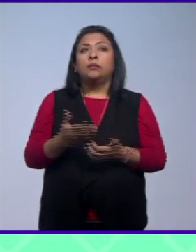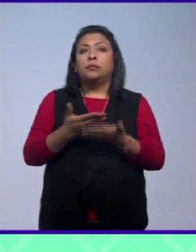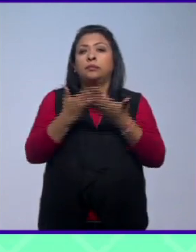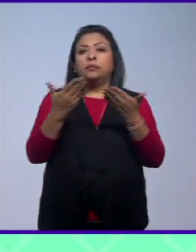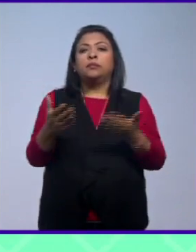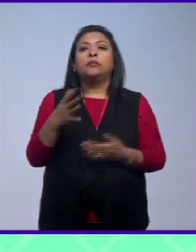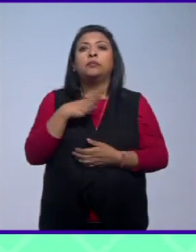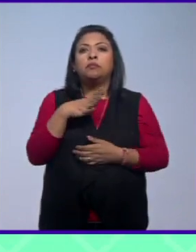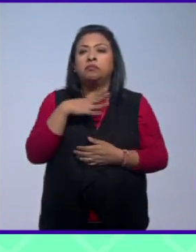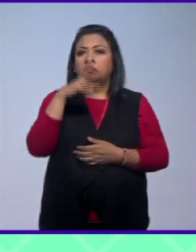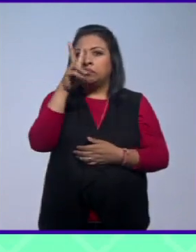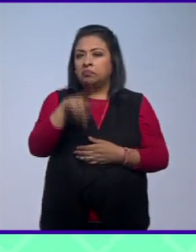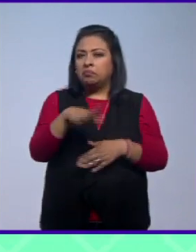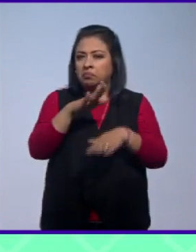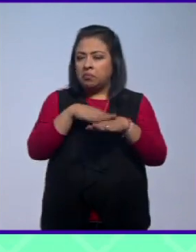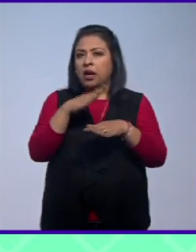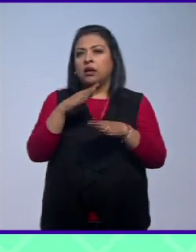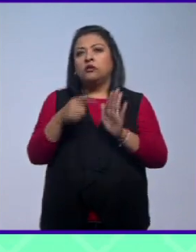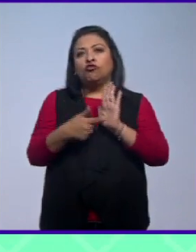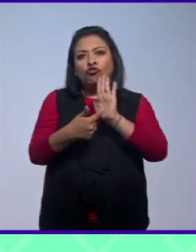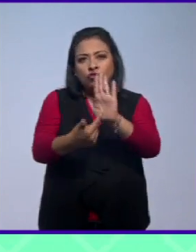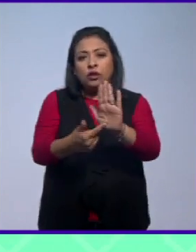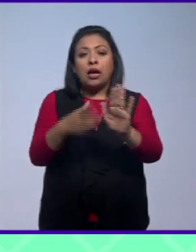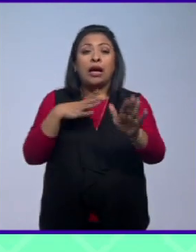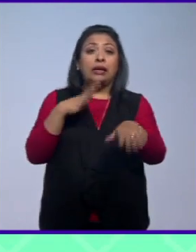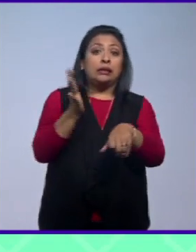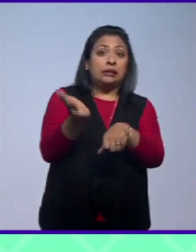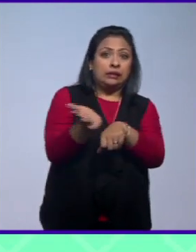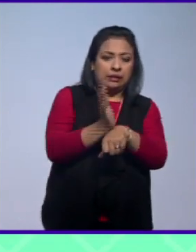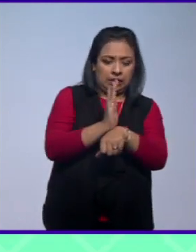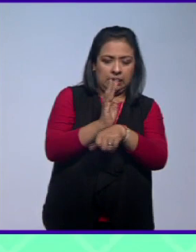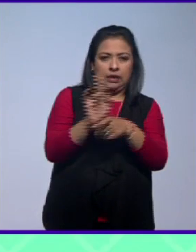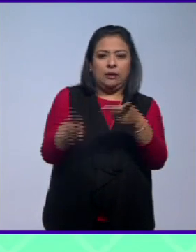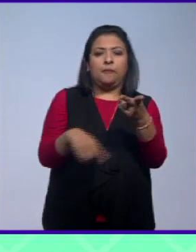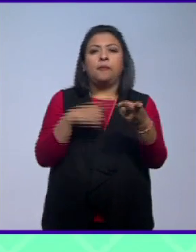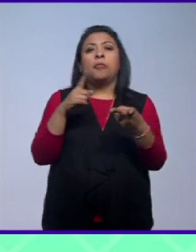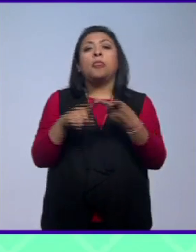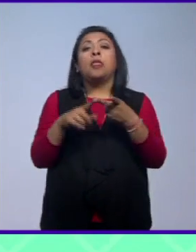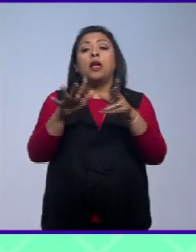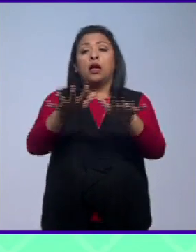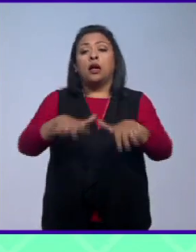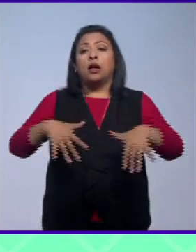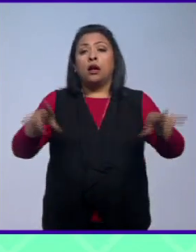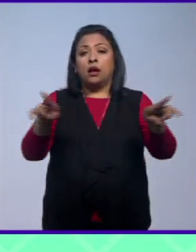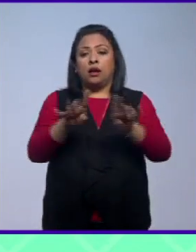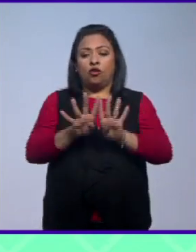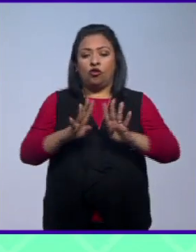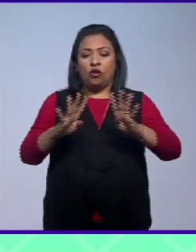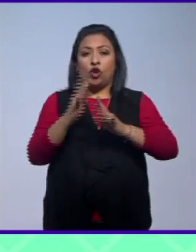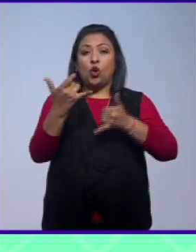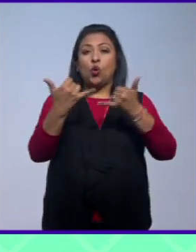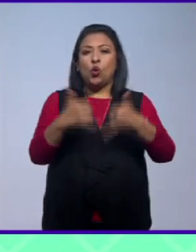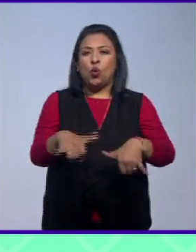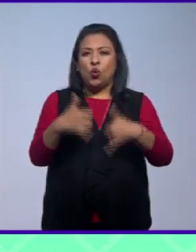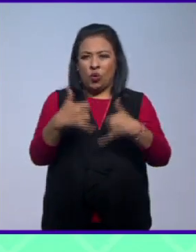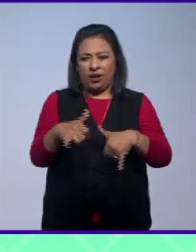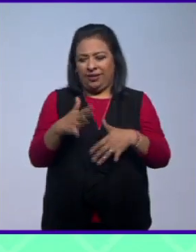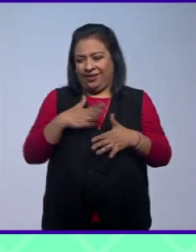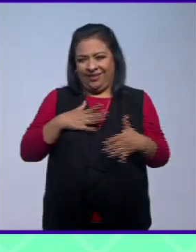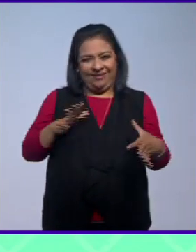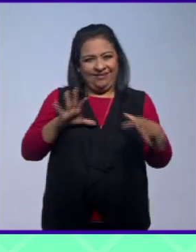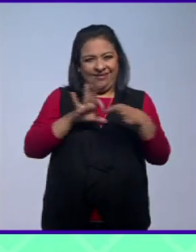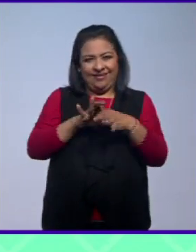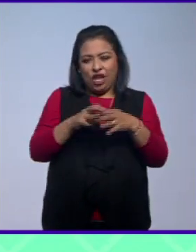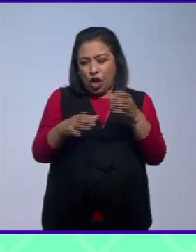una oferta mayor porque traemos cine un concierto con la orquesta de juguete que tiene que ver mucho con lo que hacemos son